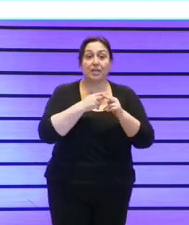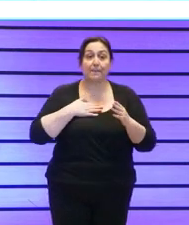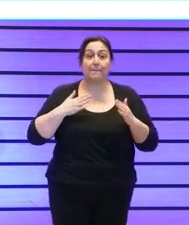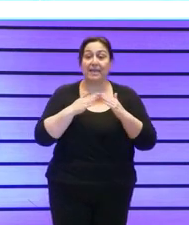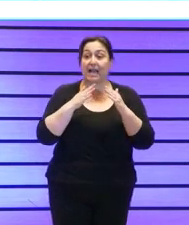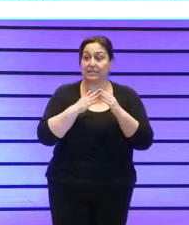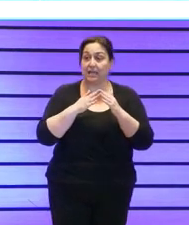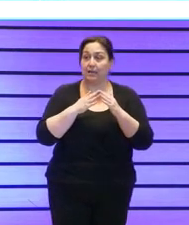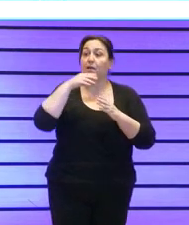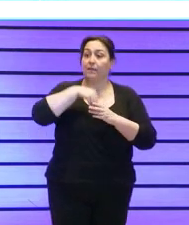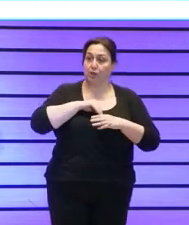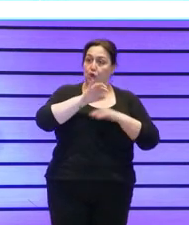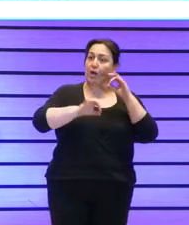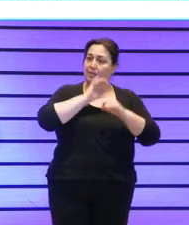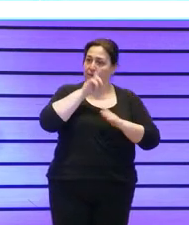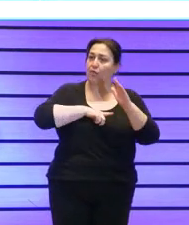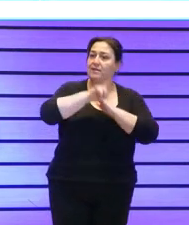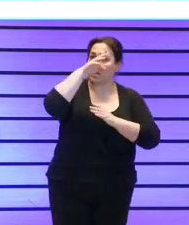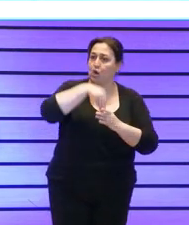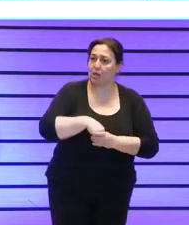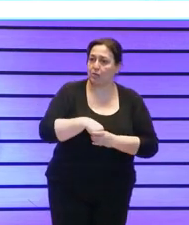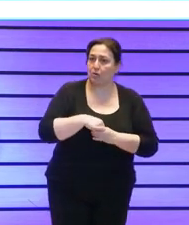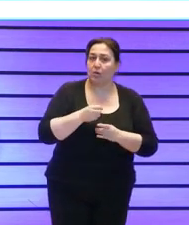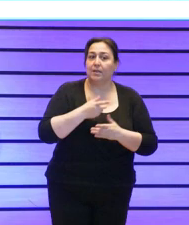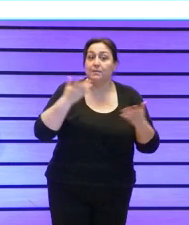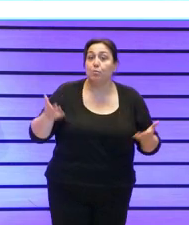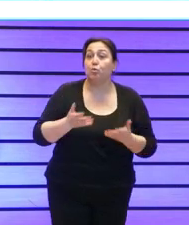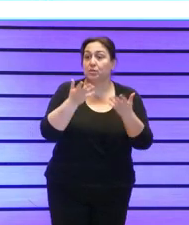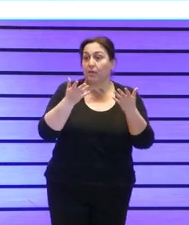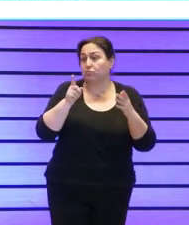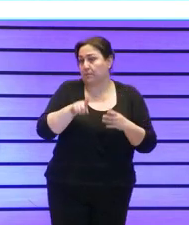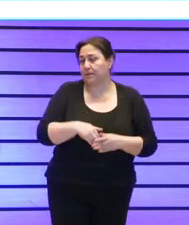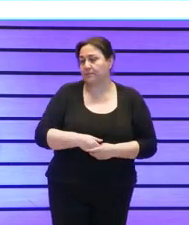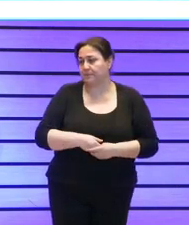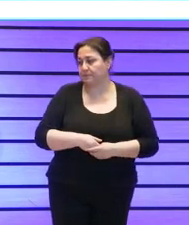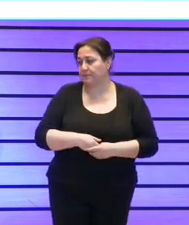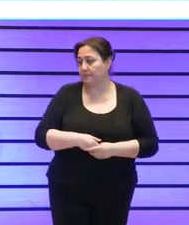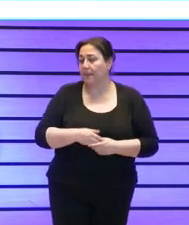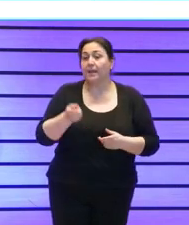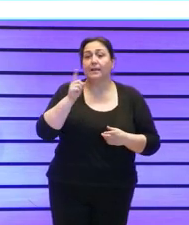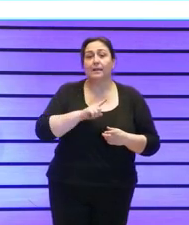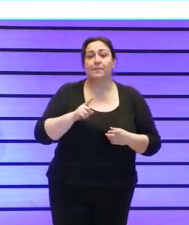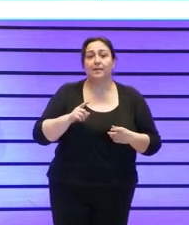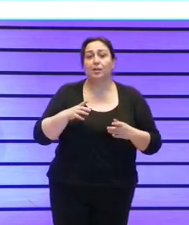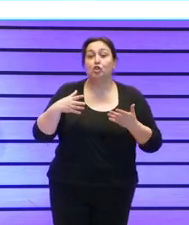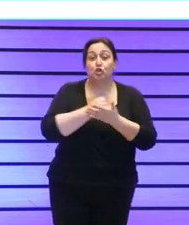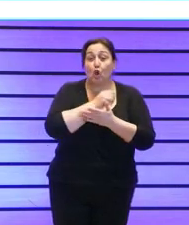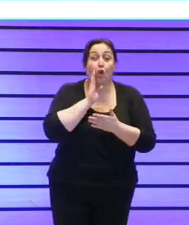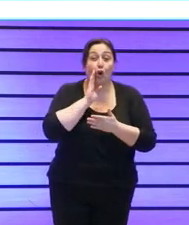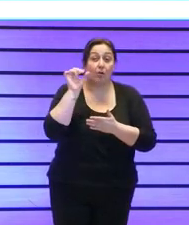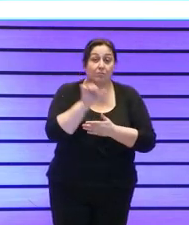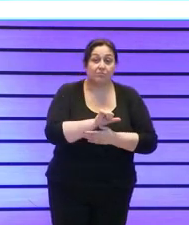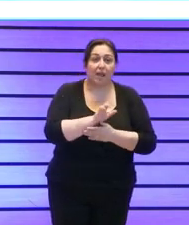nuestra organización en muchas organizaciones y que está impulsado por plena dejar todo esto supone